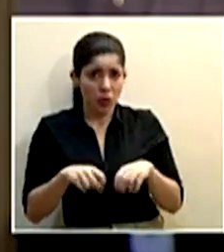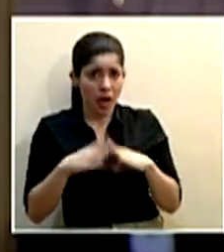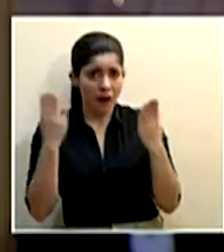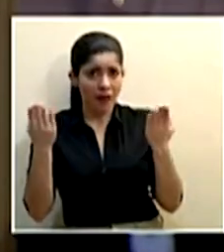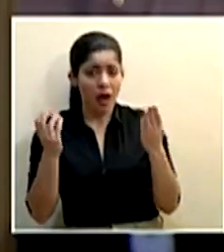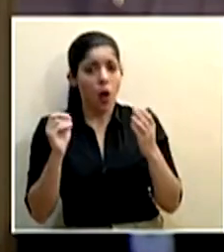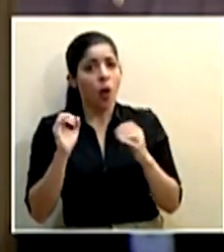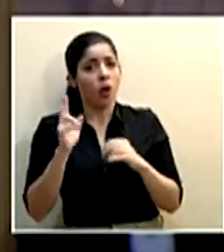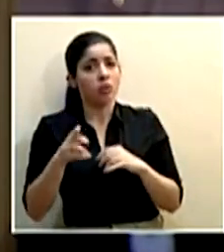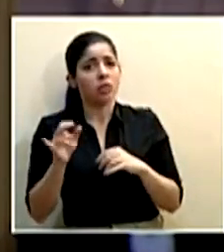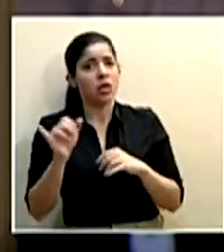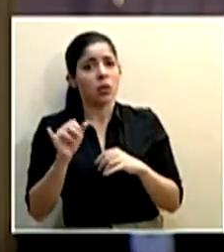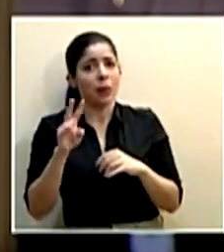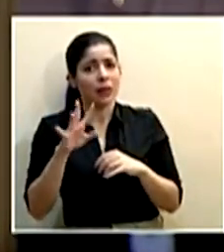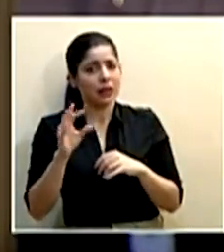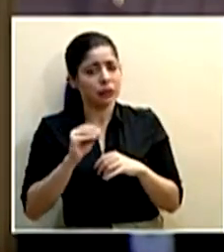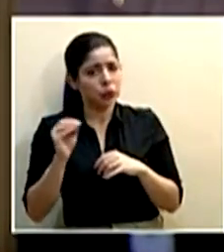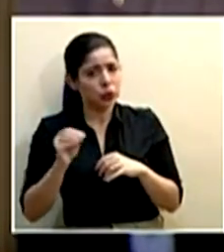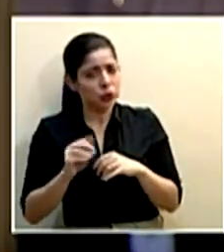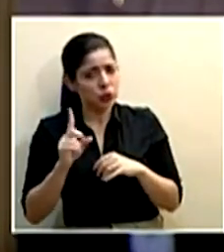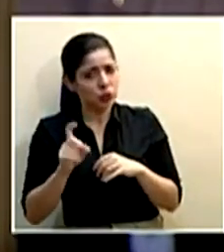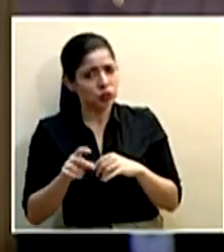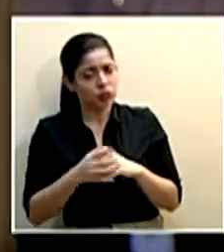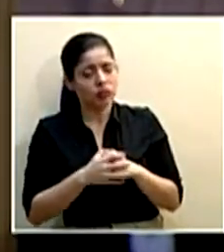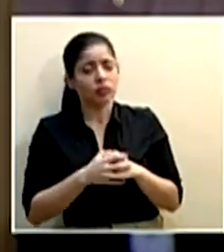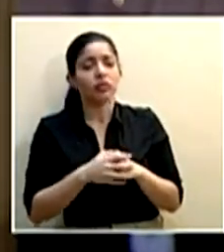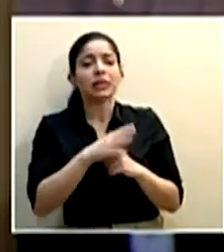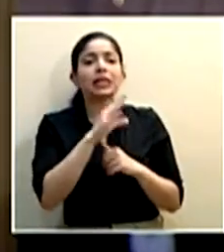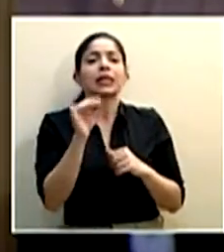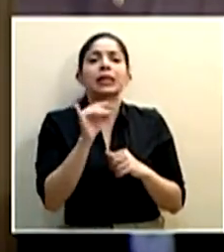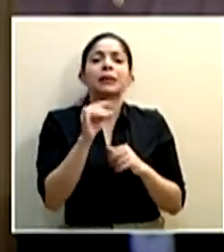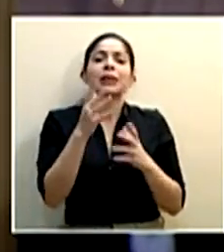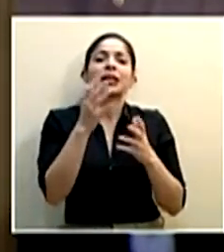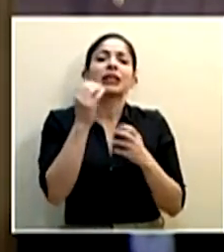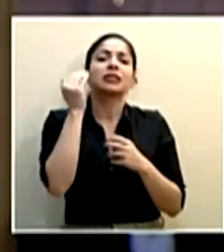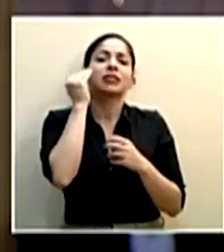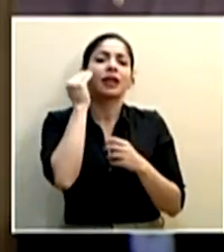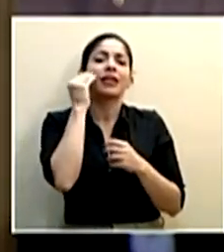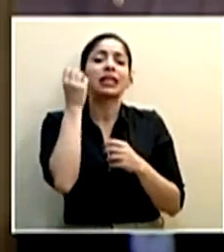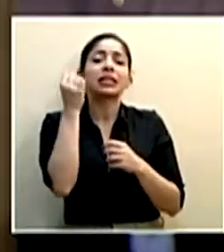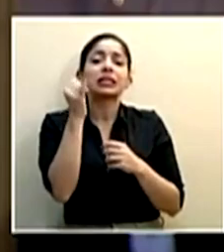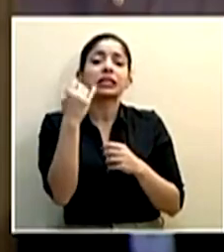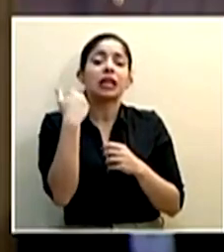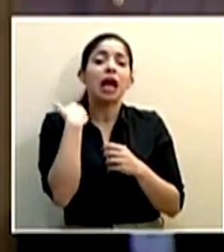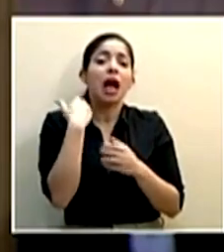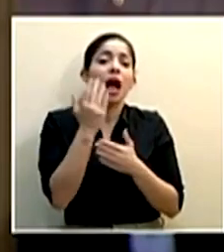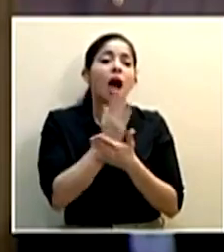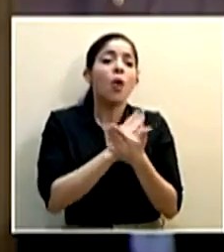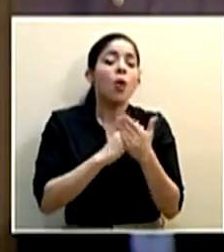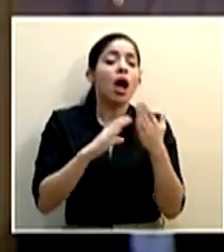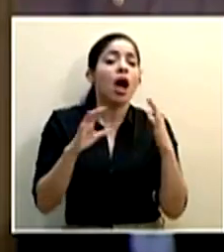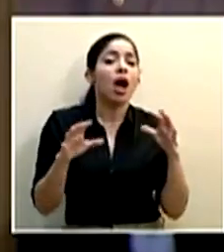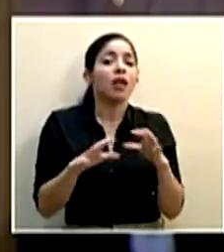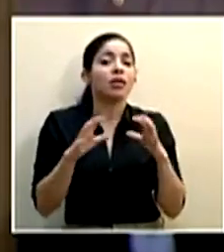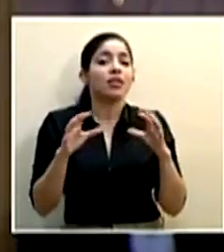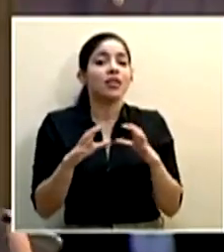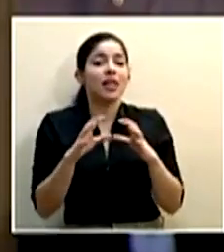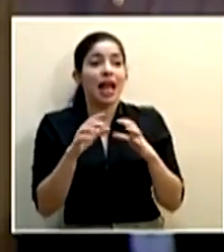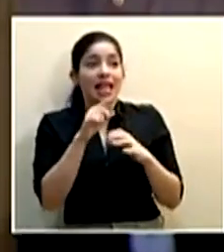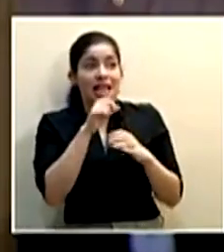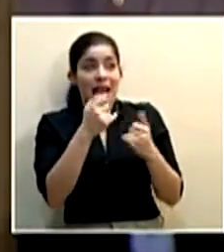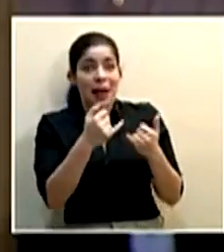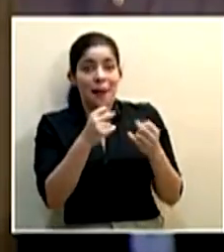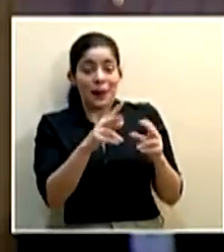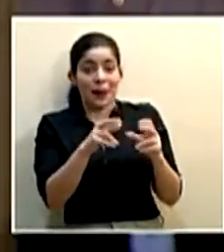si se mantienen igual al 25%. Y nos gustaría también saber si hay alguna actividad de las que se están